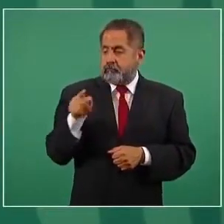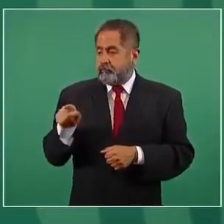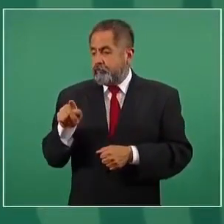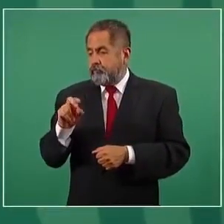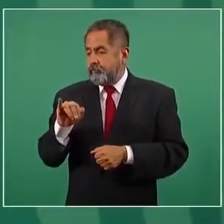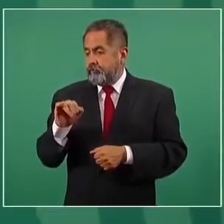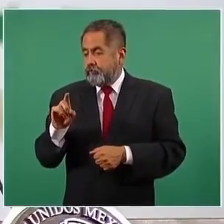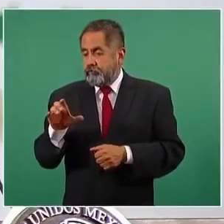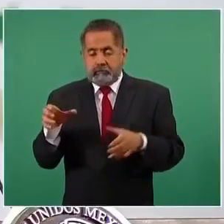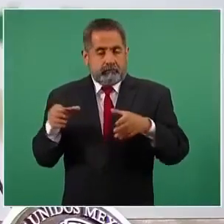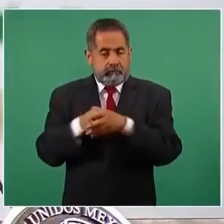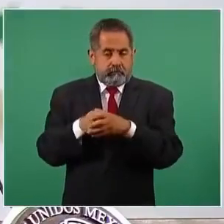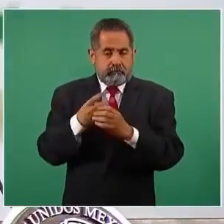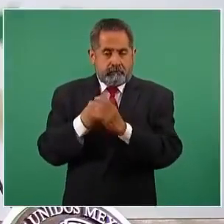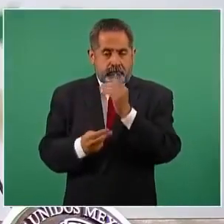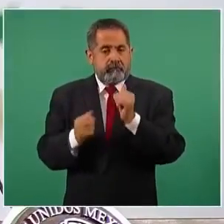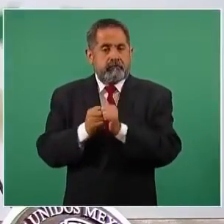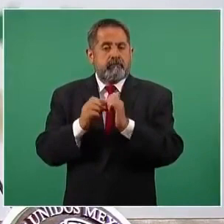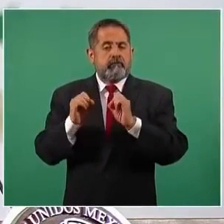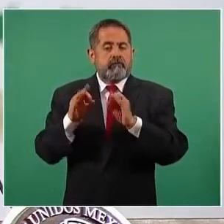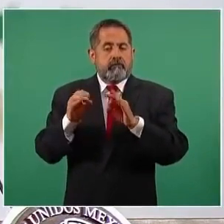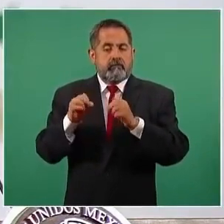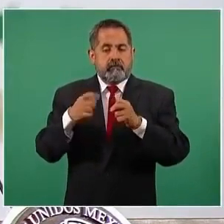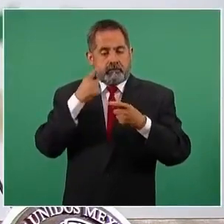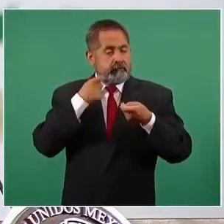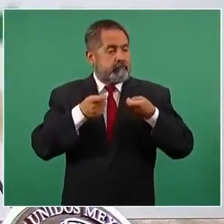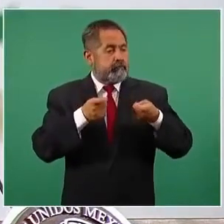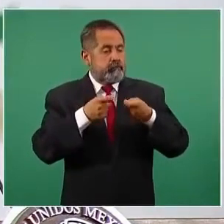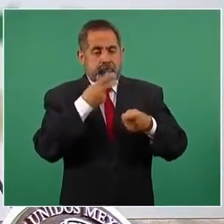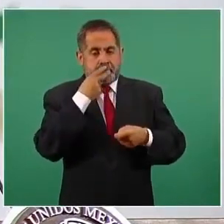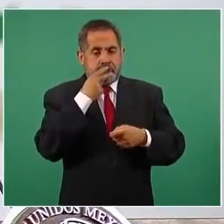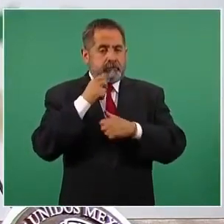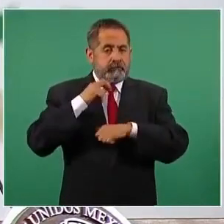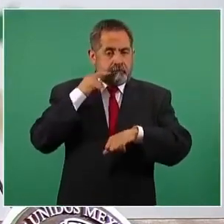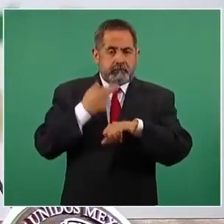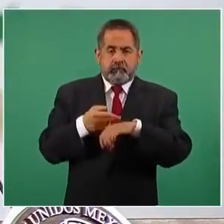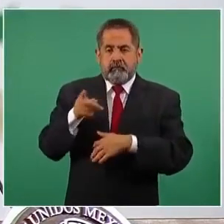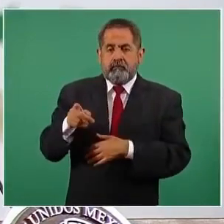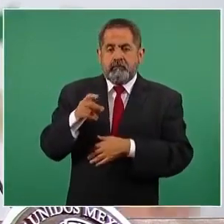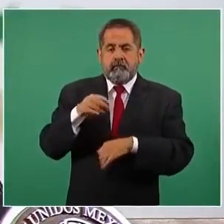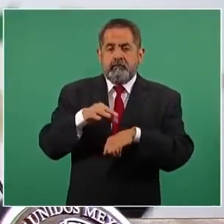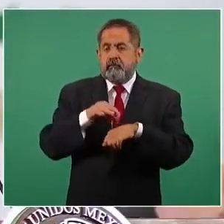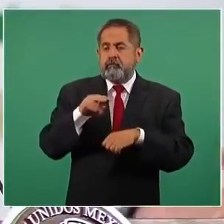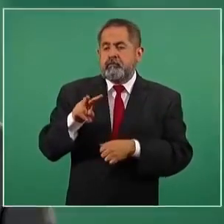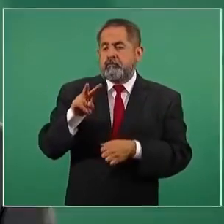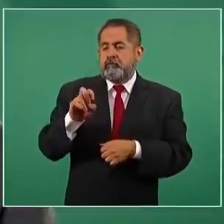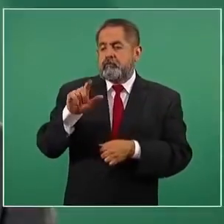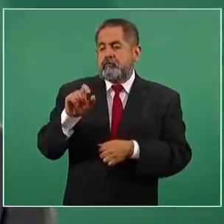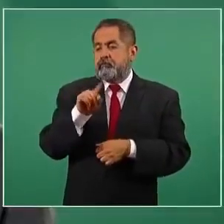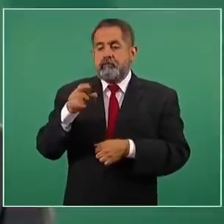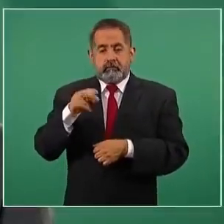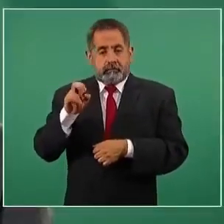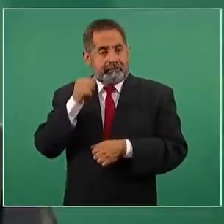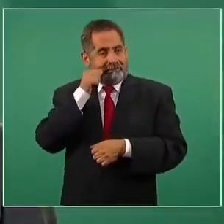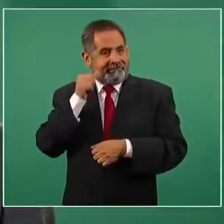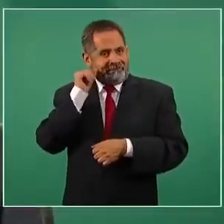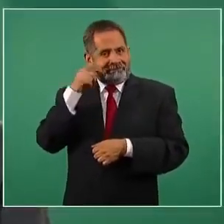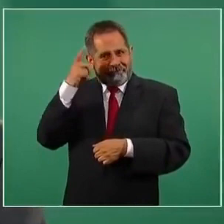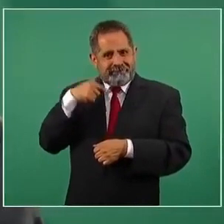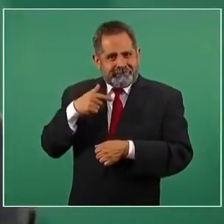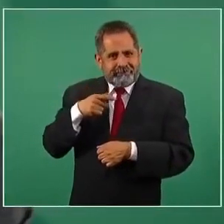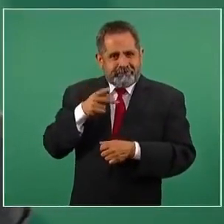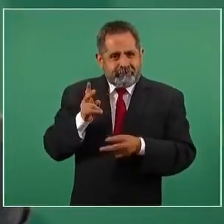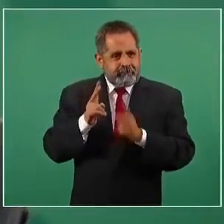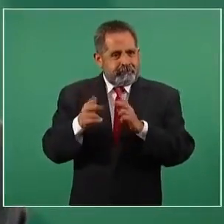específicamente una Oficina Nacional de Control del Tabaco, hoy a cargo de la doctora Evalinda Barrón Velázquez, que vino anoche a la conferencia vespertina.